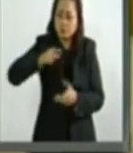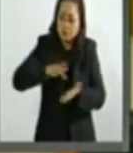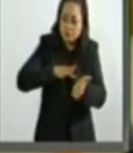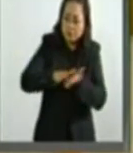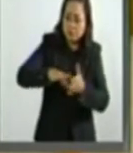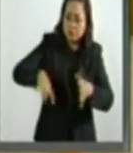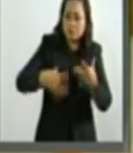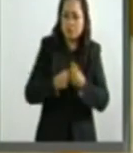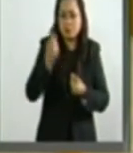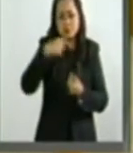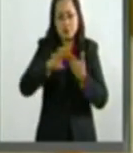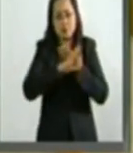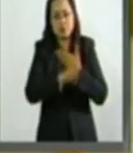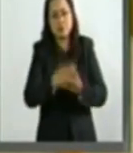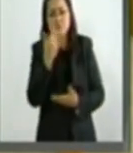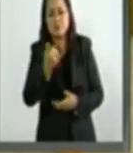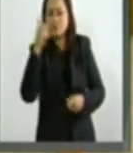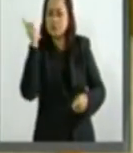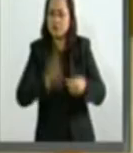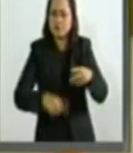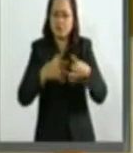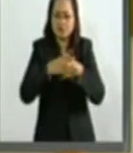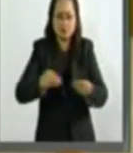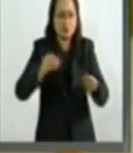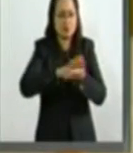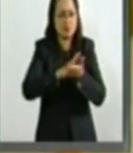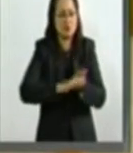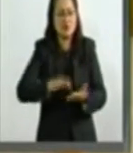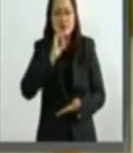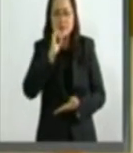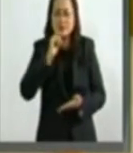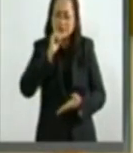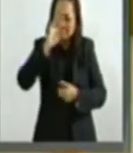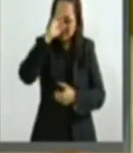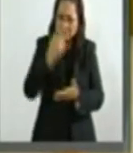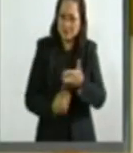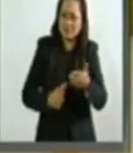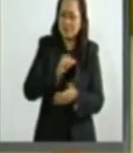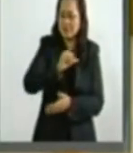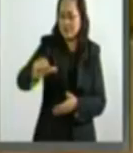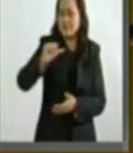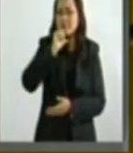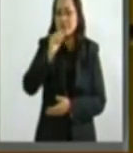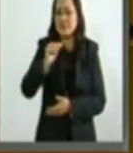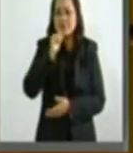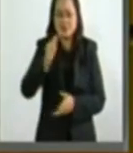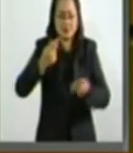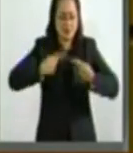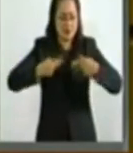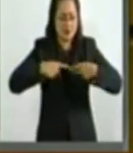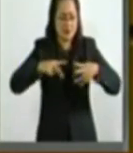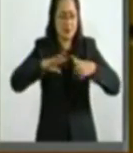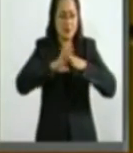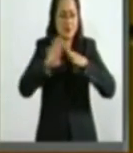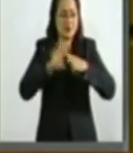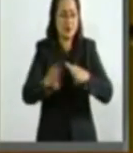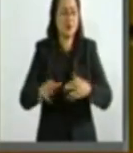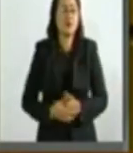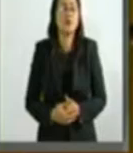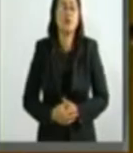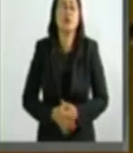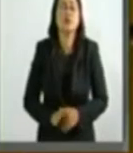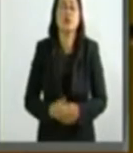a prevenir y erradicar cualquier tipo de violencia a los migrantes. Por esta razón,